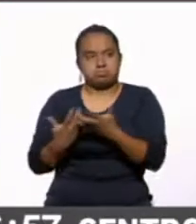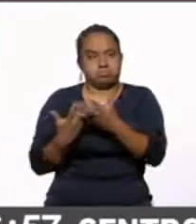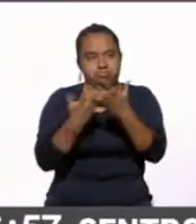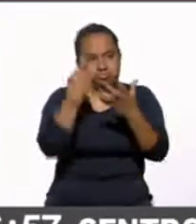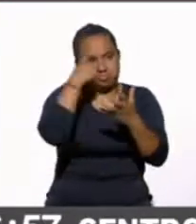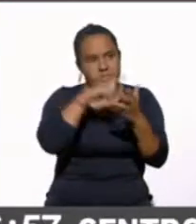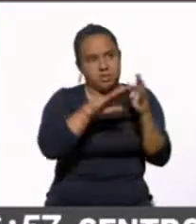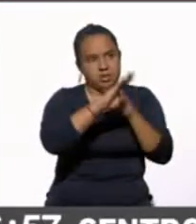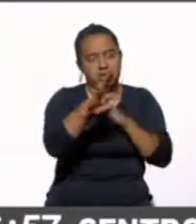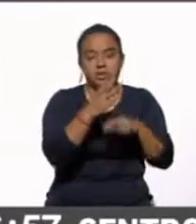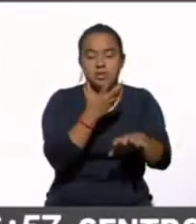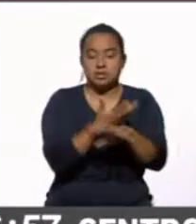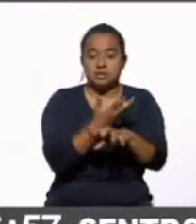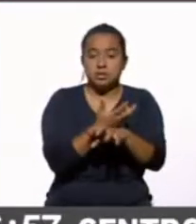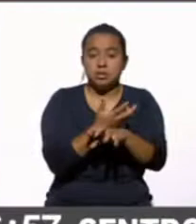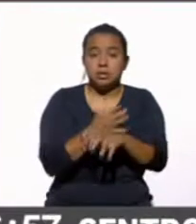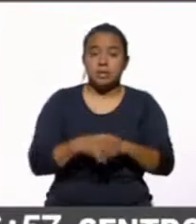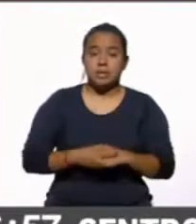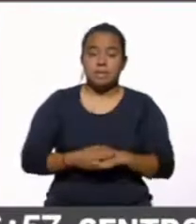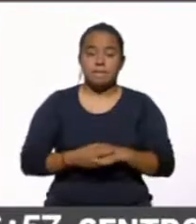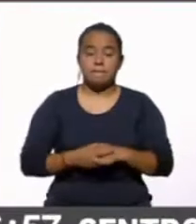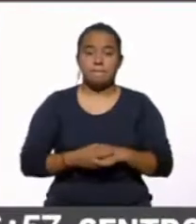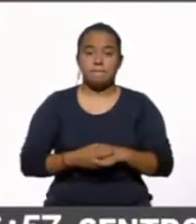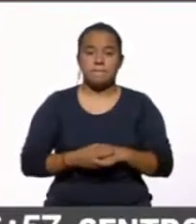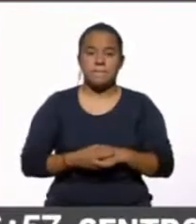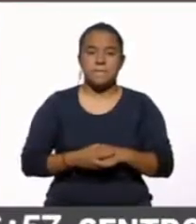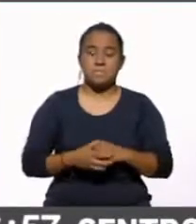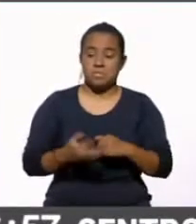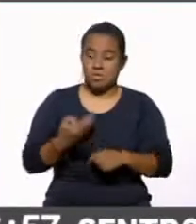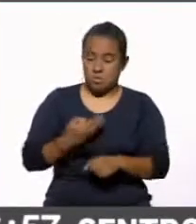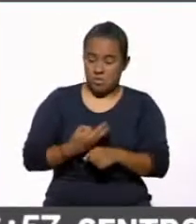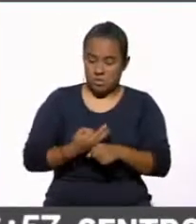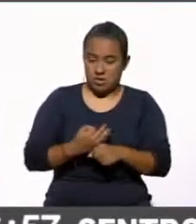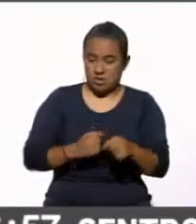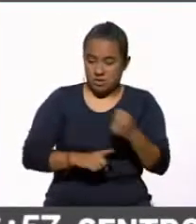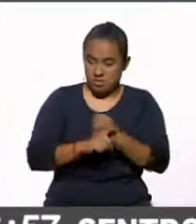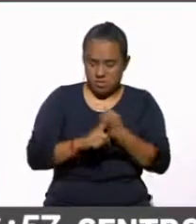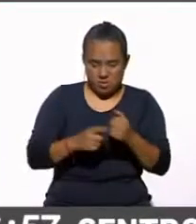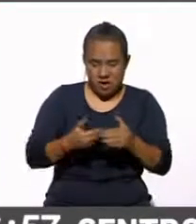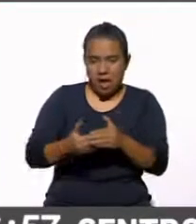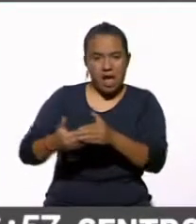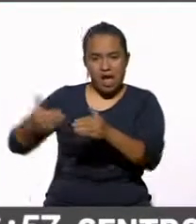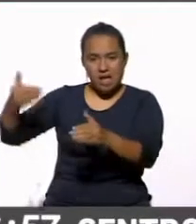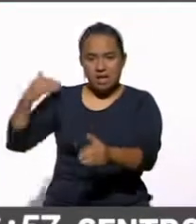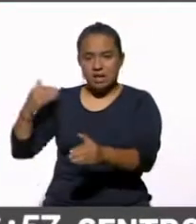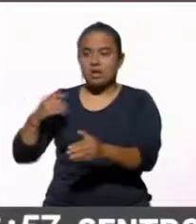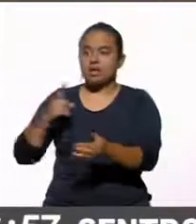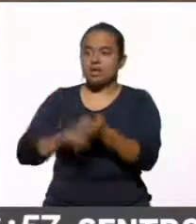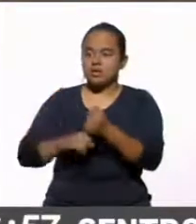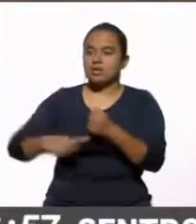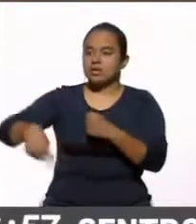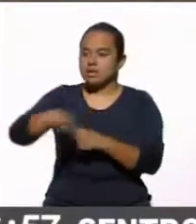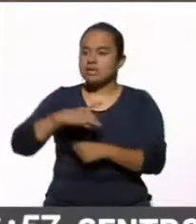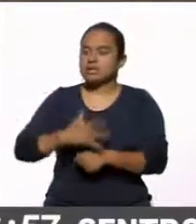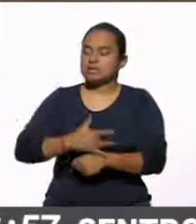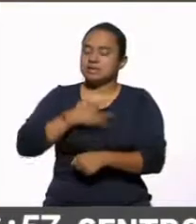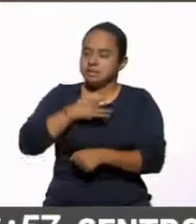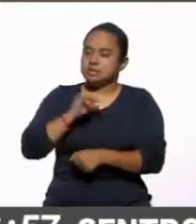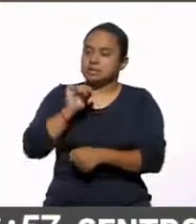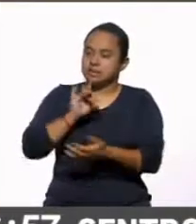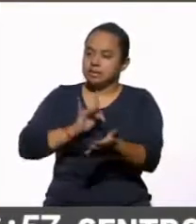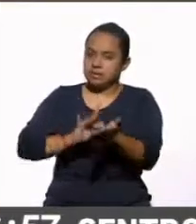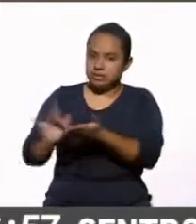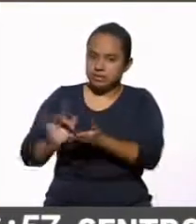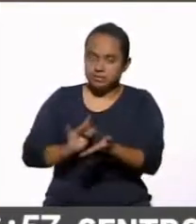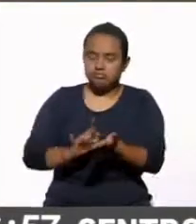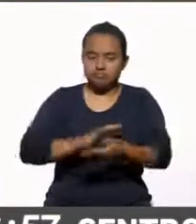Lamentablemente, digamos, antes de esta crisis parece que había mucha más solidaridad con la